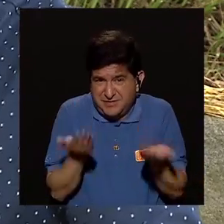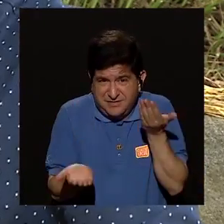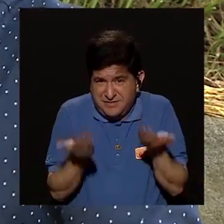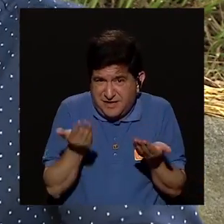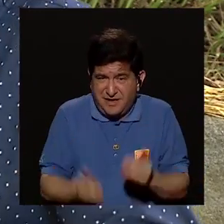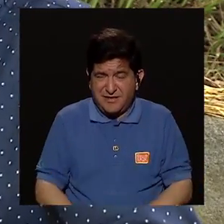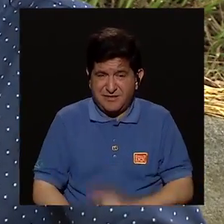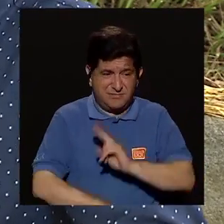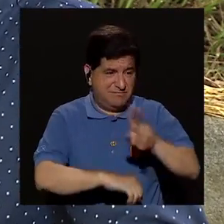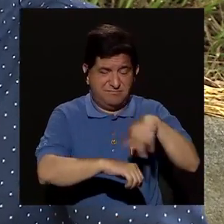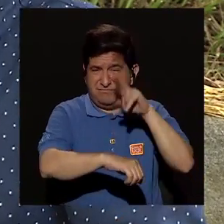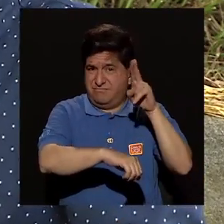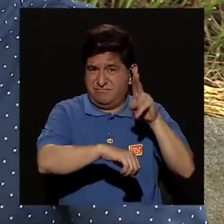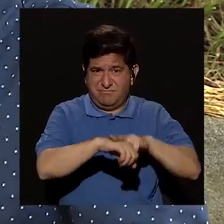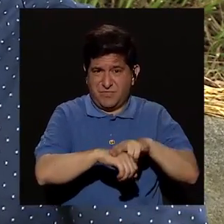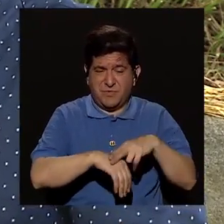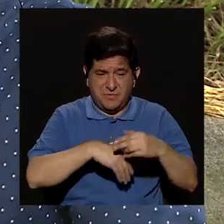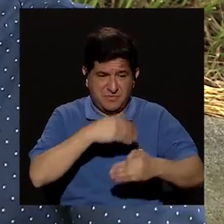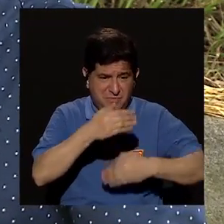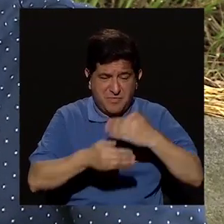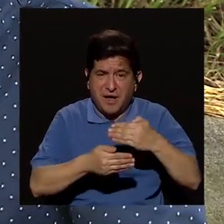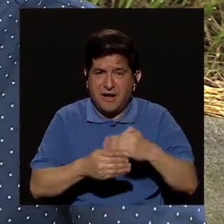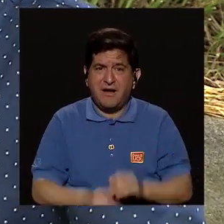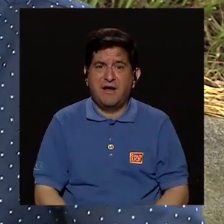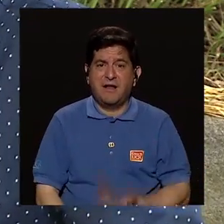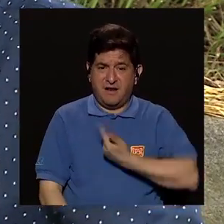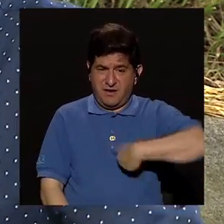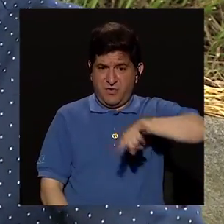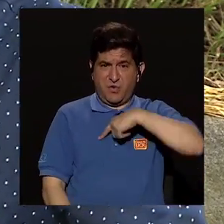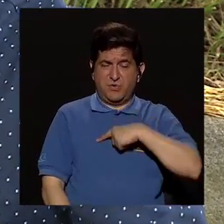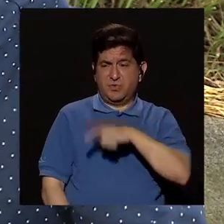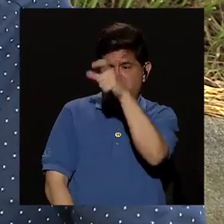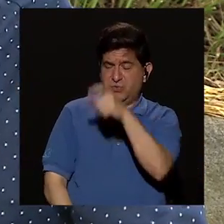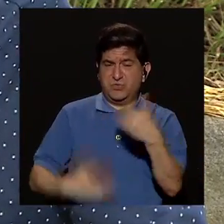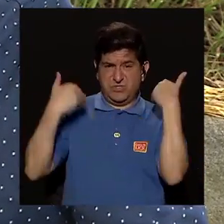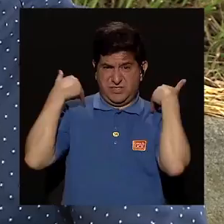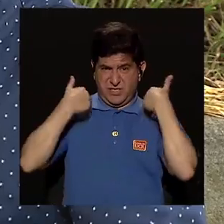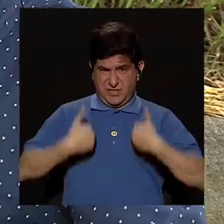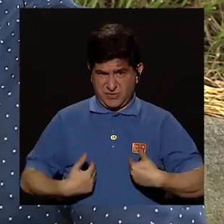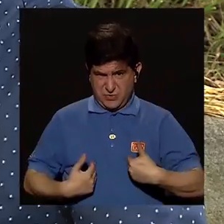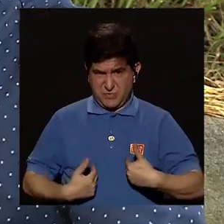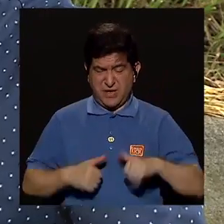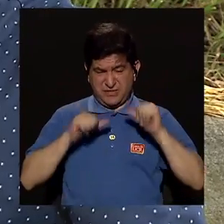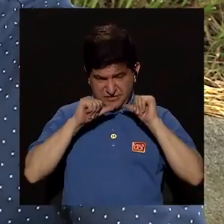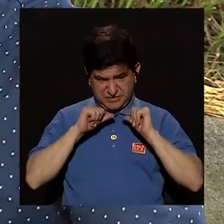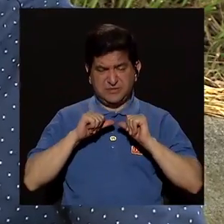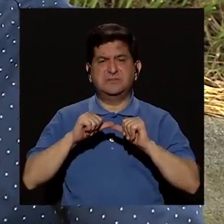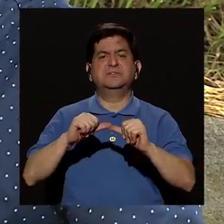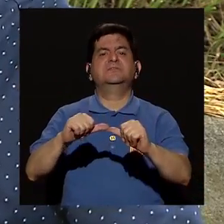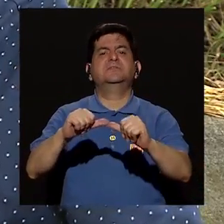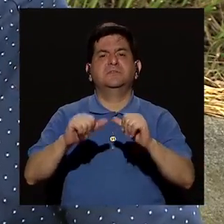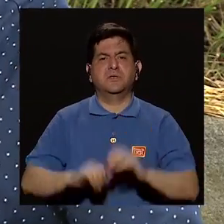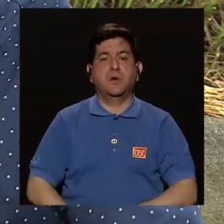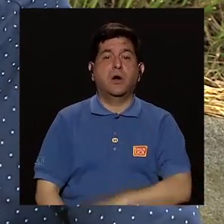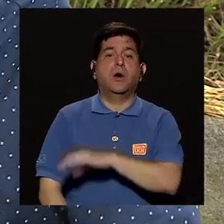el patrón que se debe, que nosotros como seres humanos tenemos que seguir.